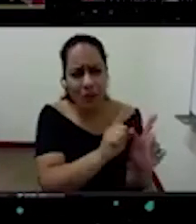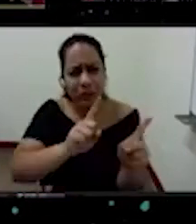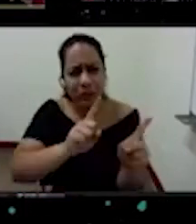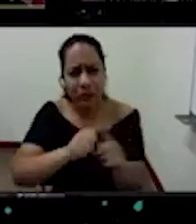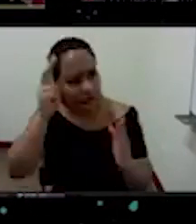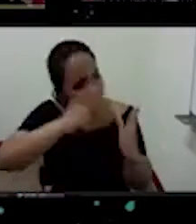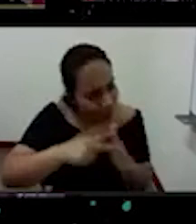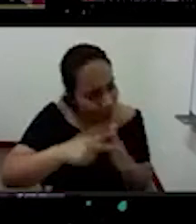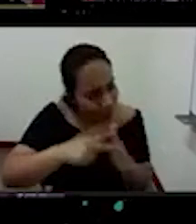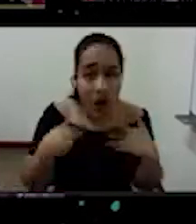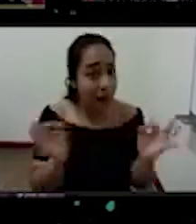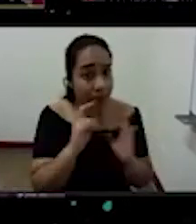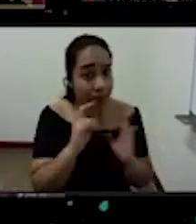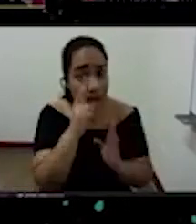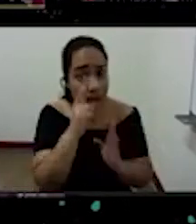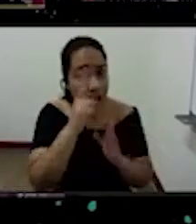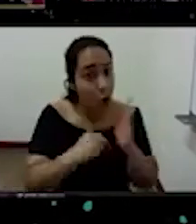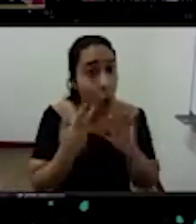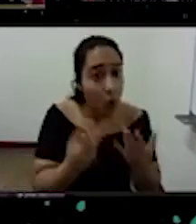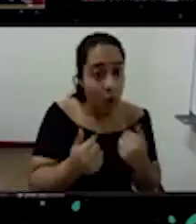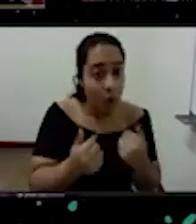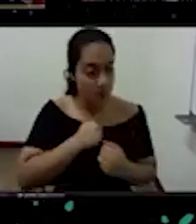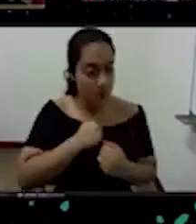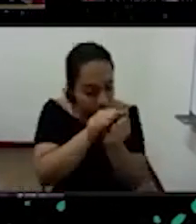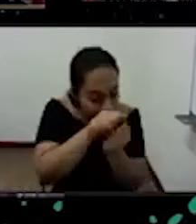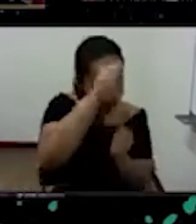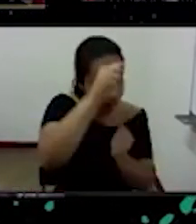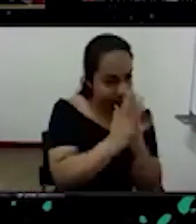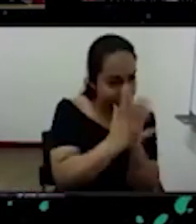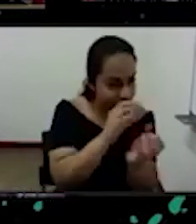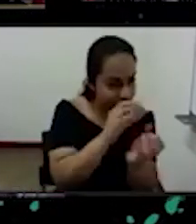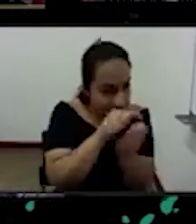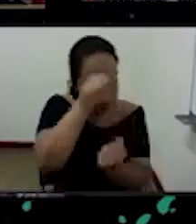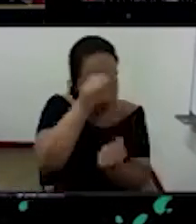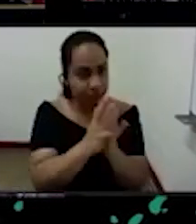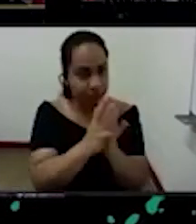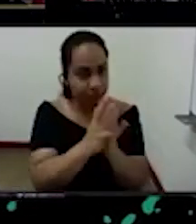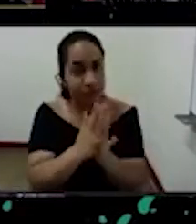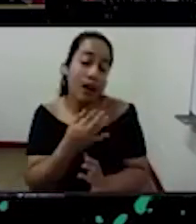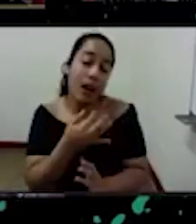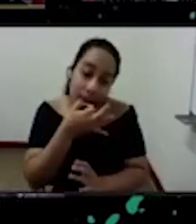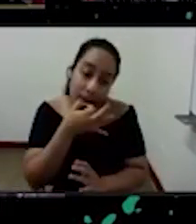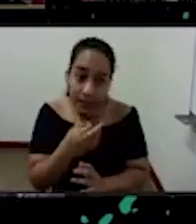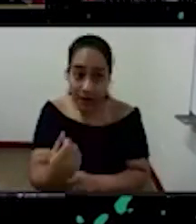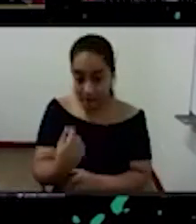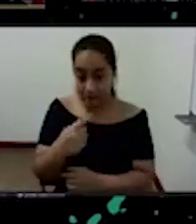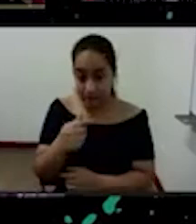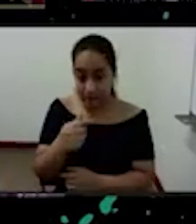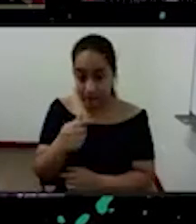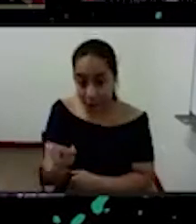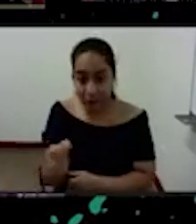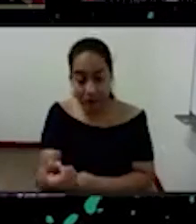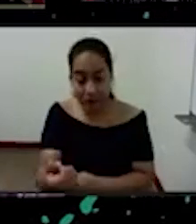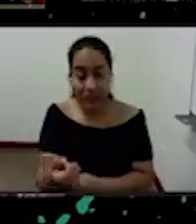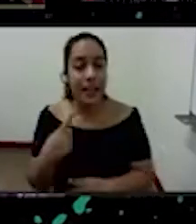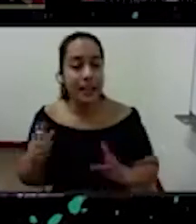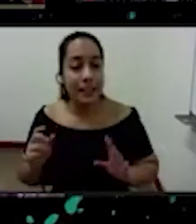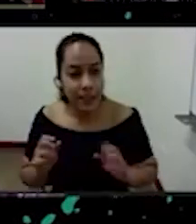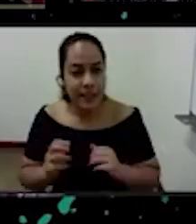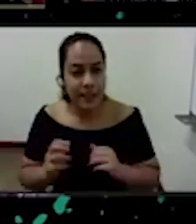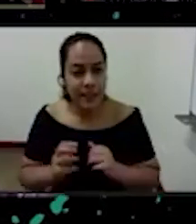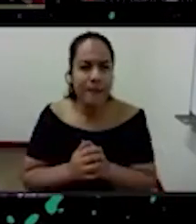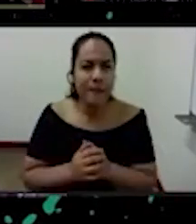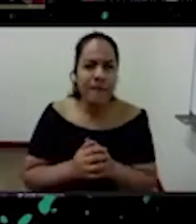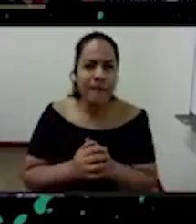acceder yo mismo segundo la pregunta es y cómo